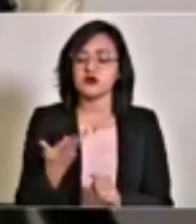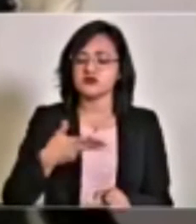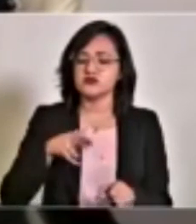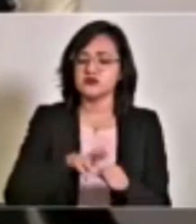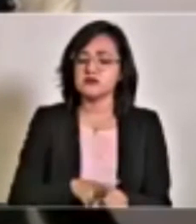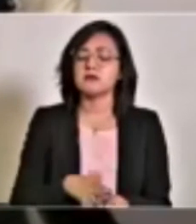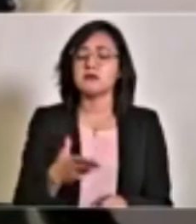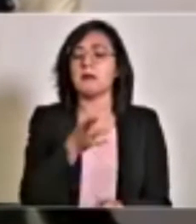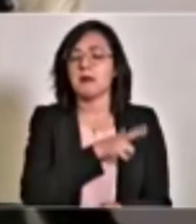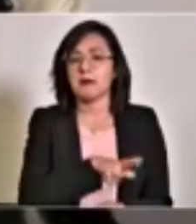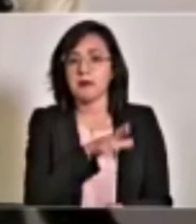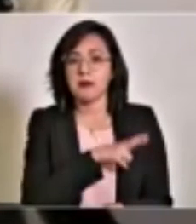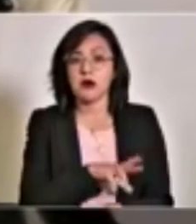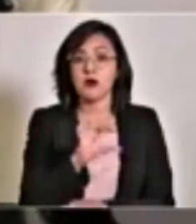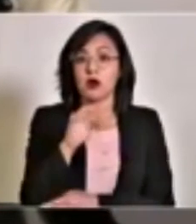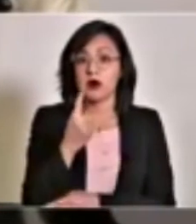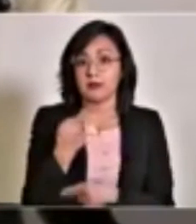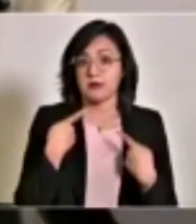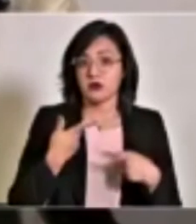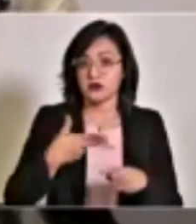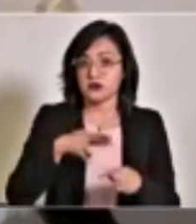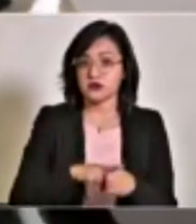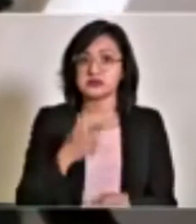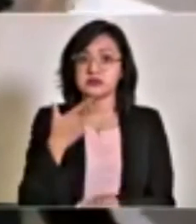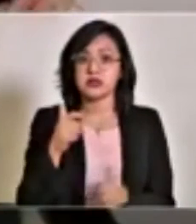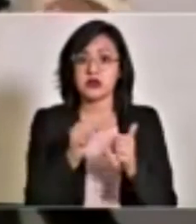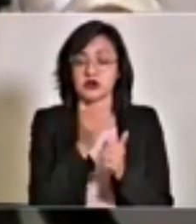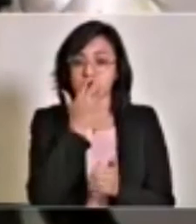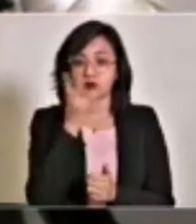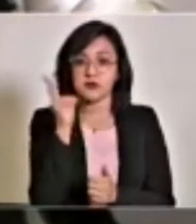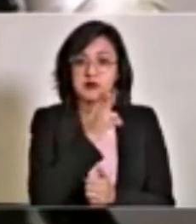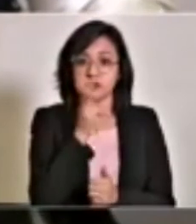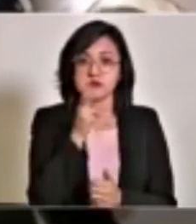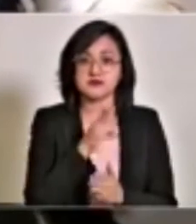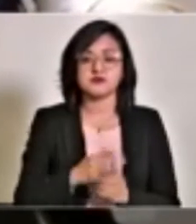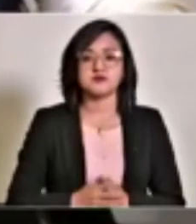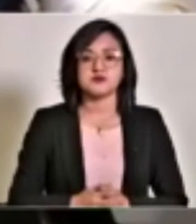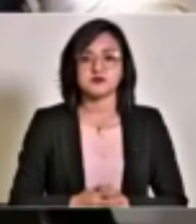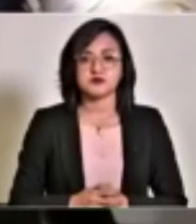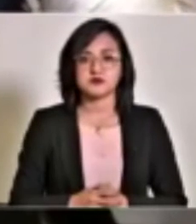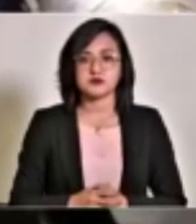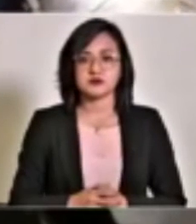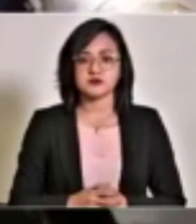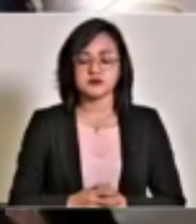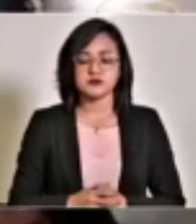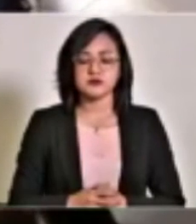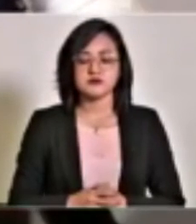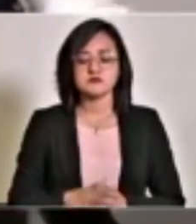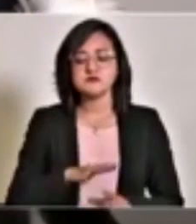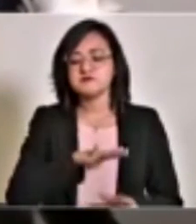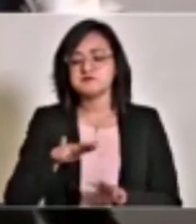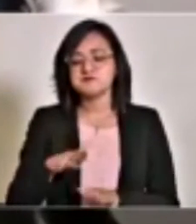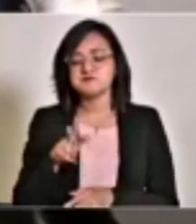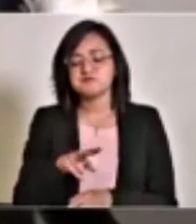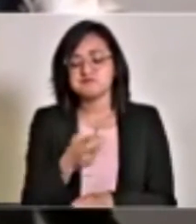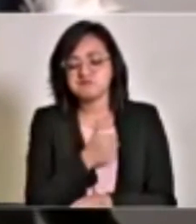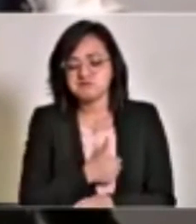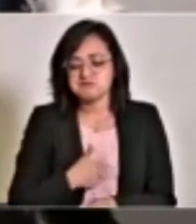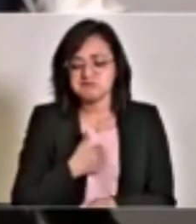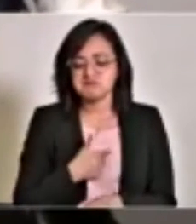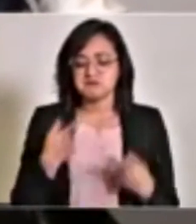hospitales privados, 41 pacientes y 7 con ventilación mecánica. En lo que respecta